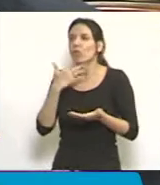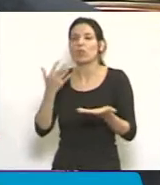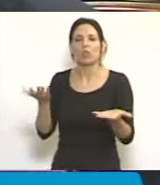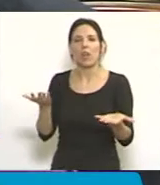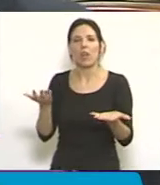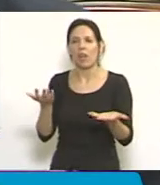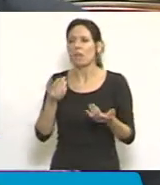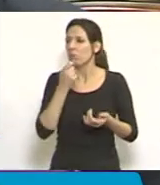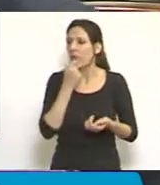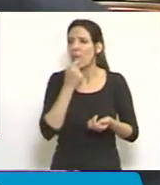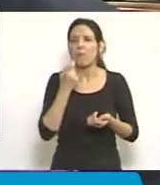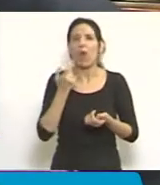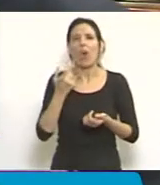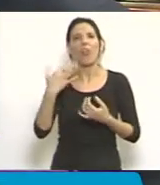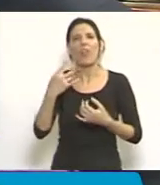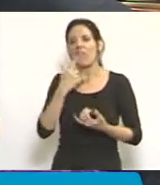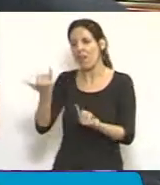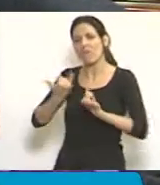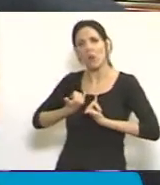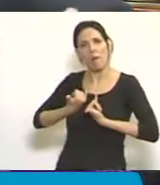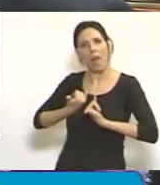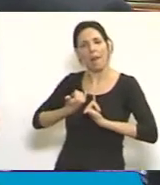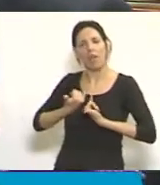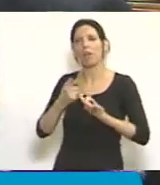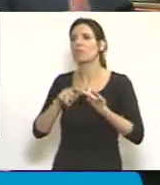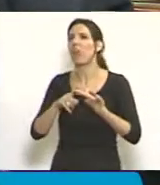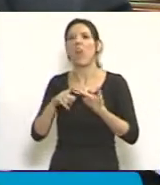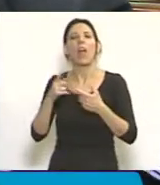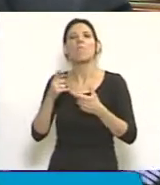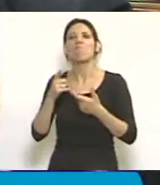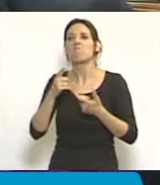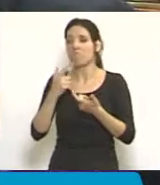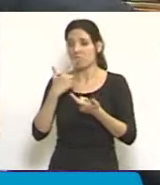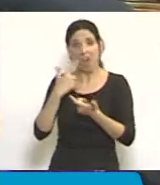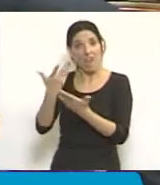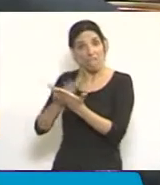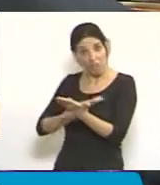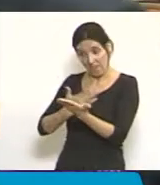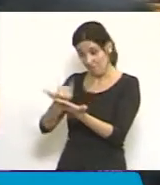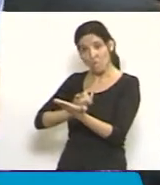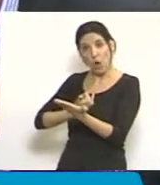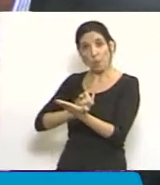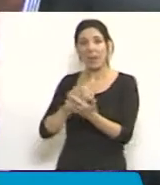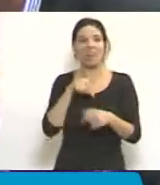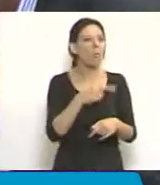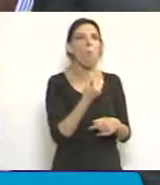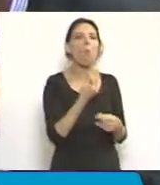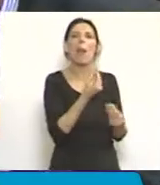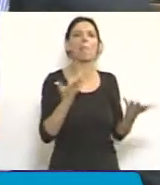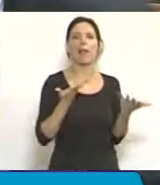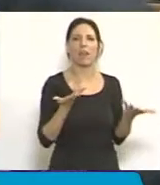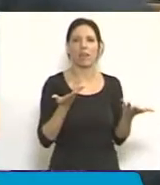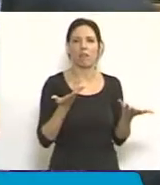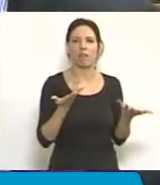de rendir cuentas? ¿Qué rol va a tener esa rendición de cuentas frente a este Parlamento? Por ejemplo, una